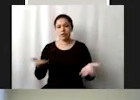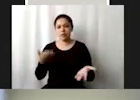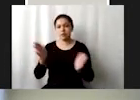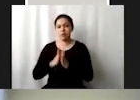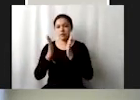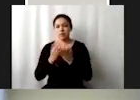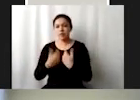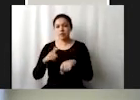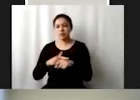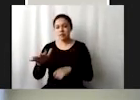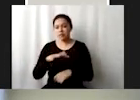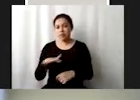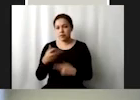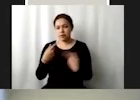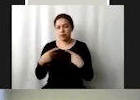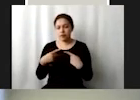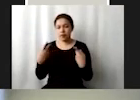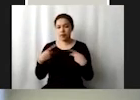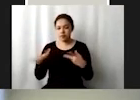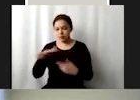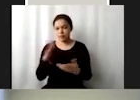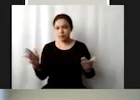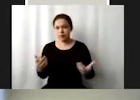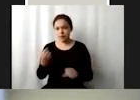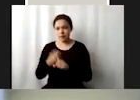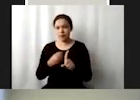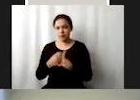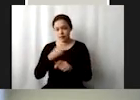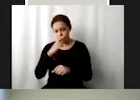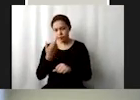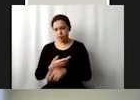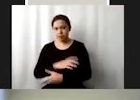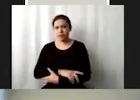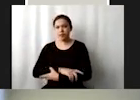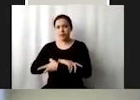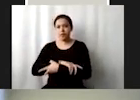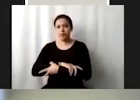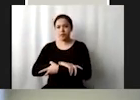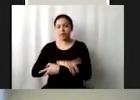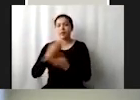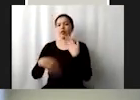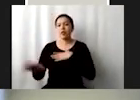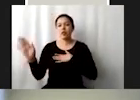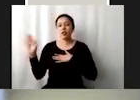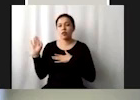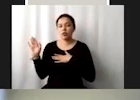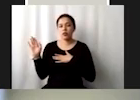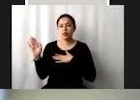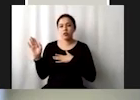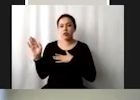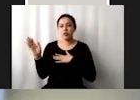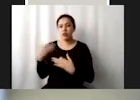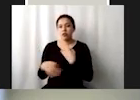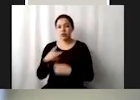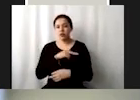ciudadana una ciudadanía activa responsable solidaria y con un compromiso colectivo para todos y todas